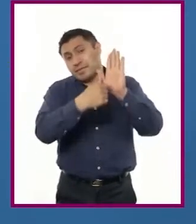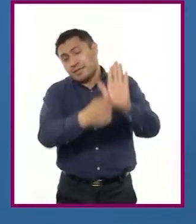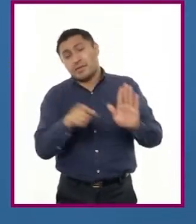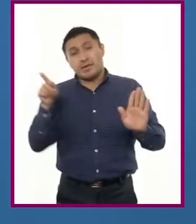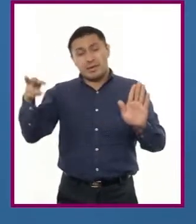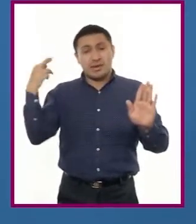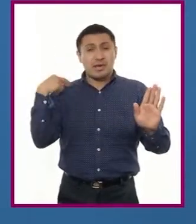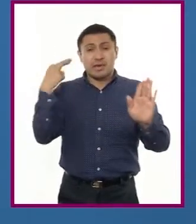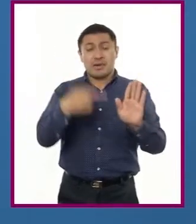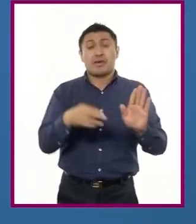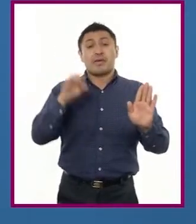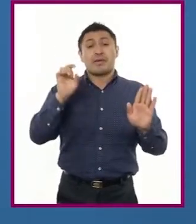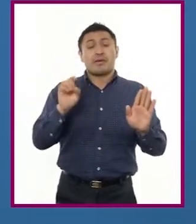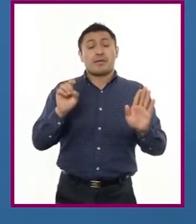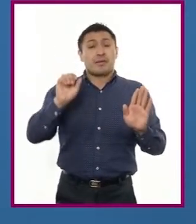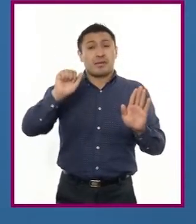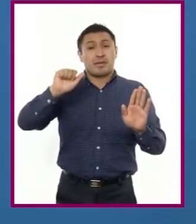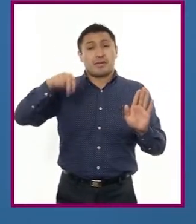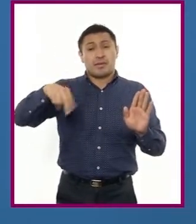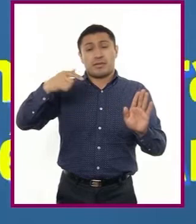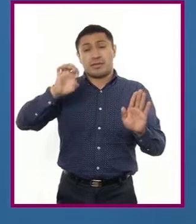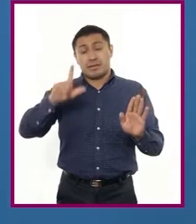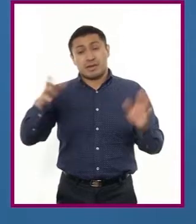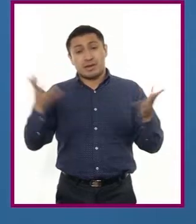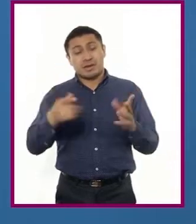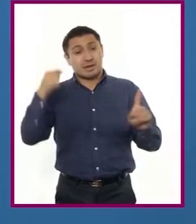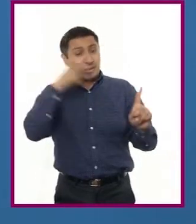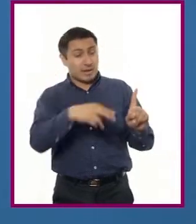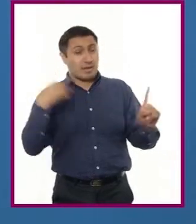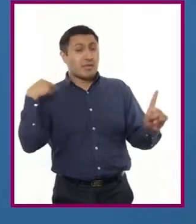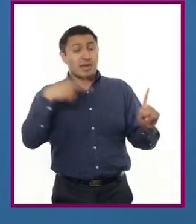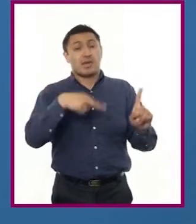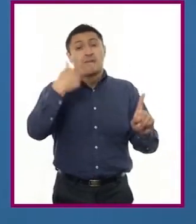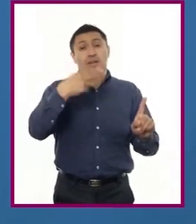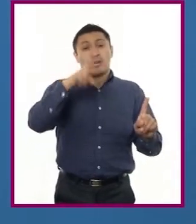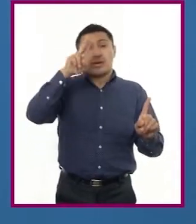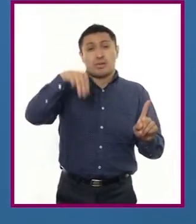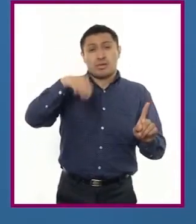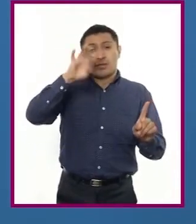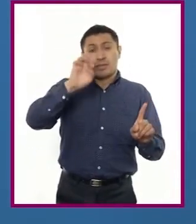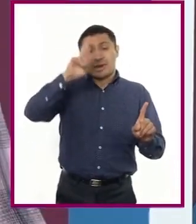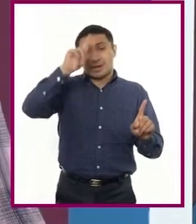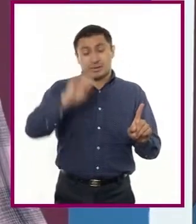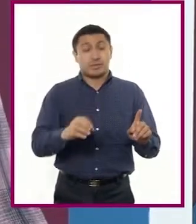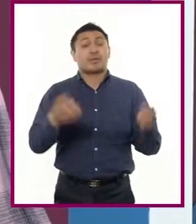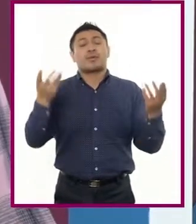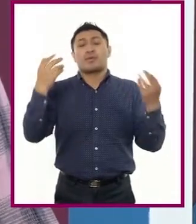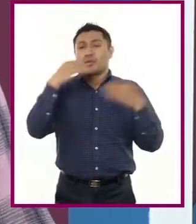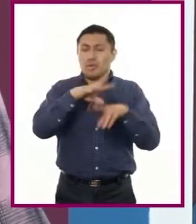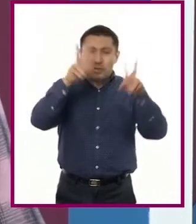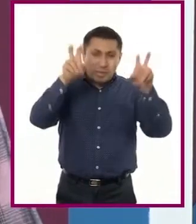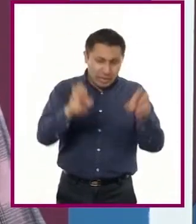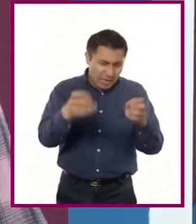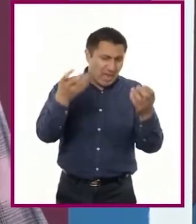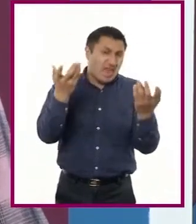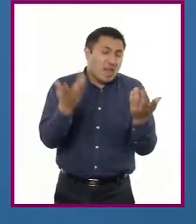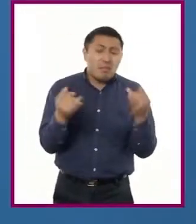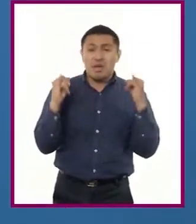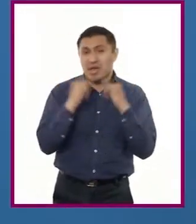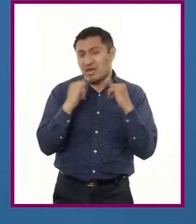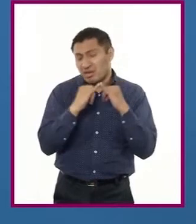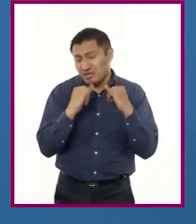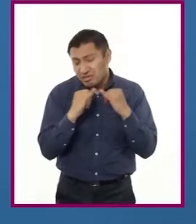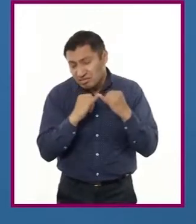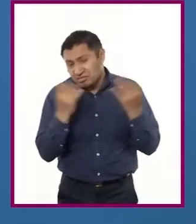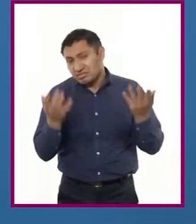Francisco Pérez Arellano al maestro Humberto, especialista en el tema, en la que menciona algún ejemplo sobre la institución